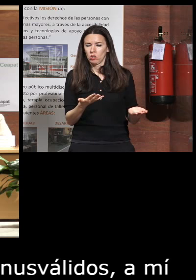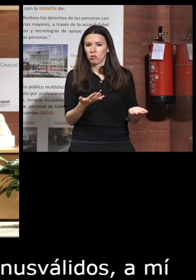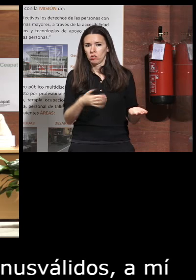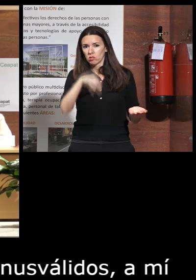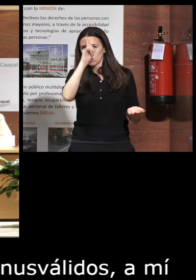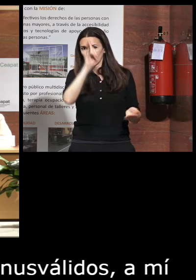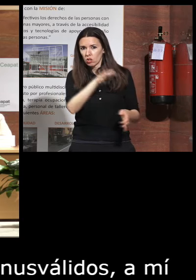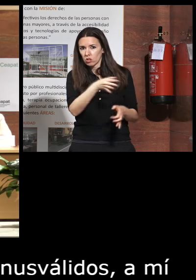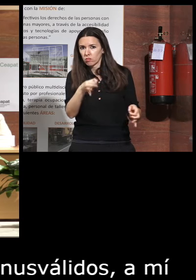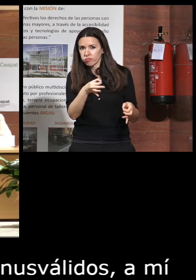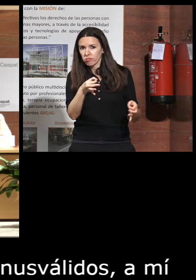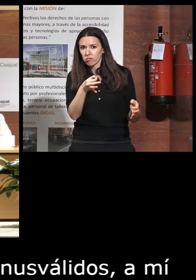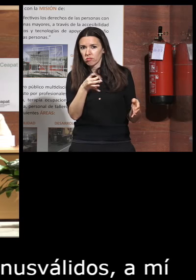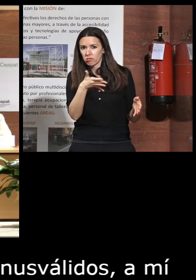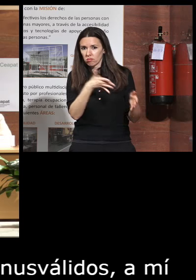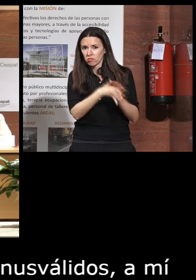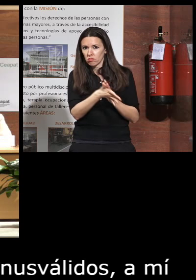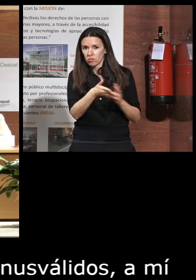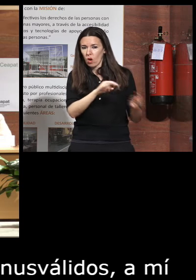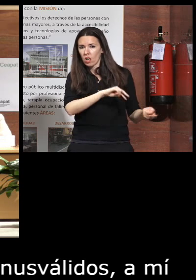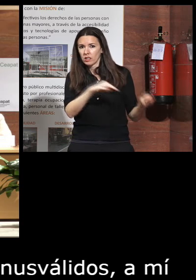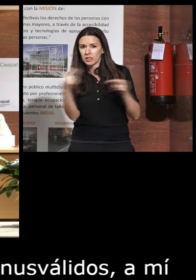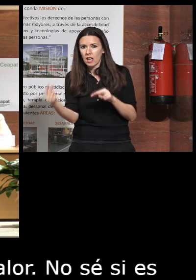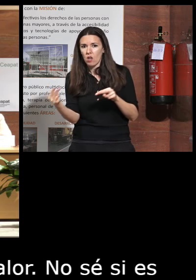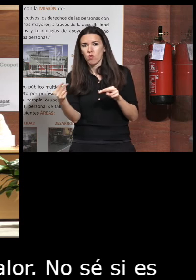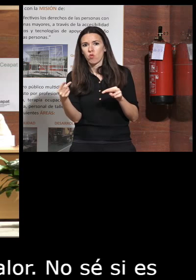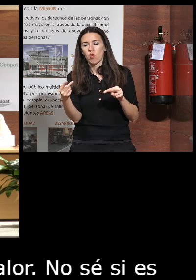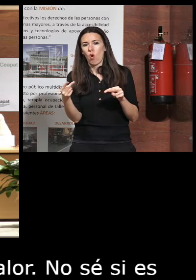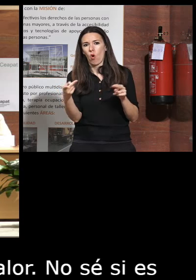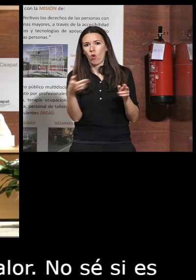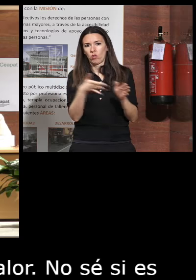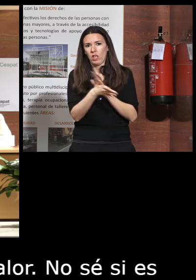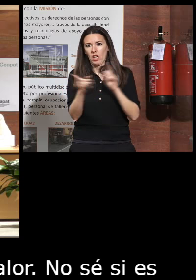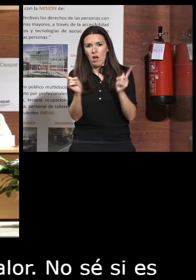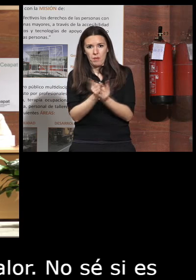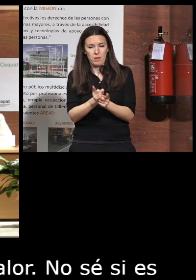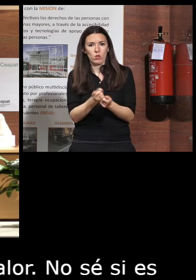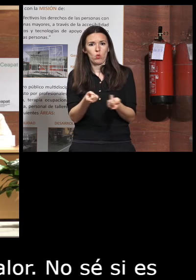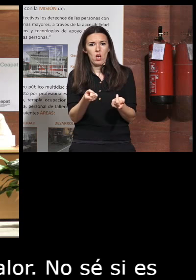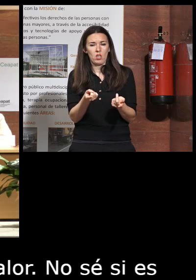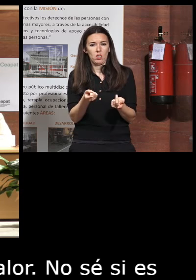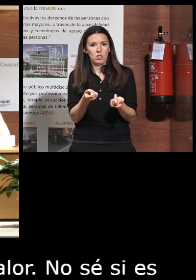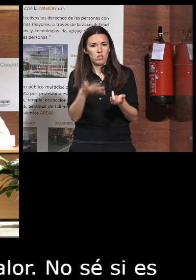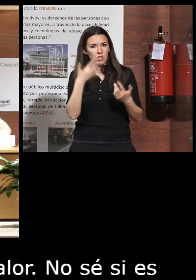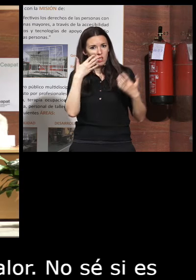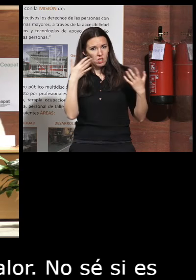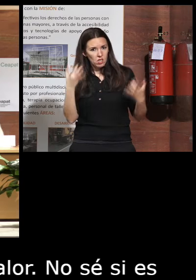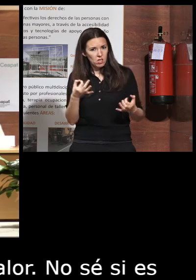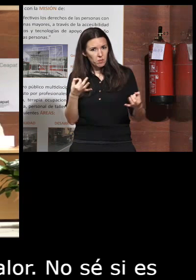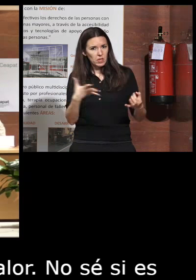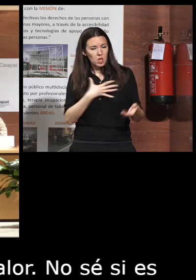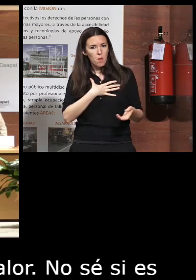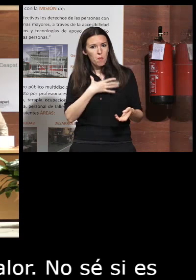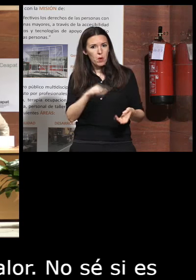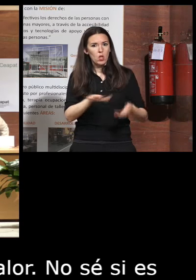exactamente esa la traducción de esas abreviaturas pero realmente podíamos